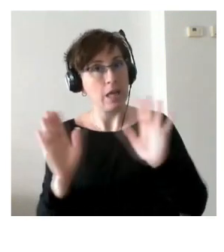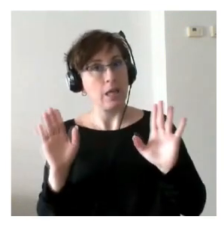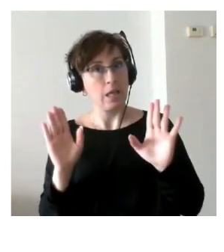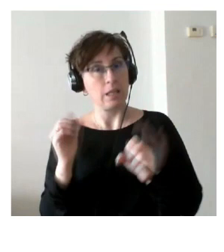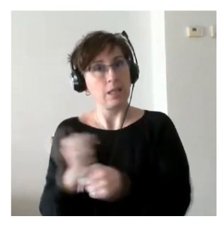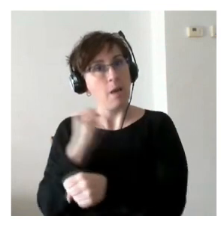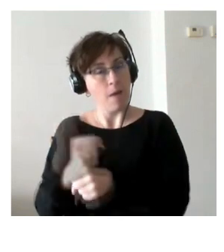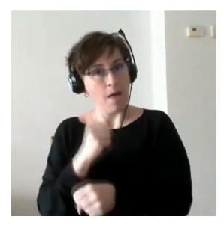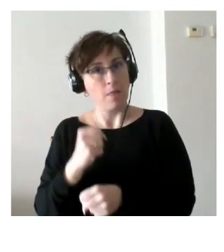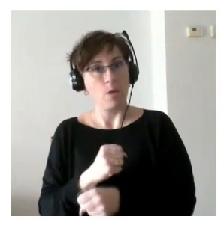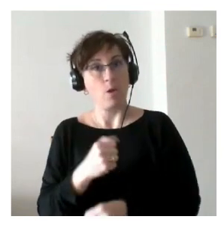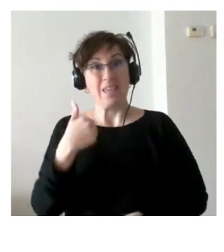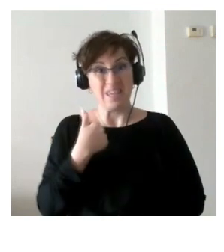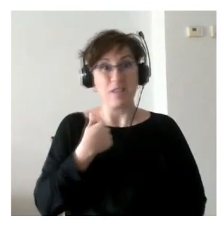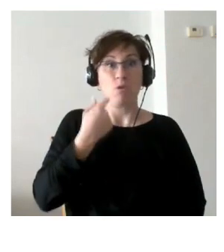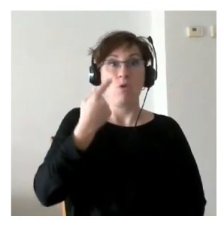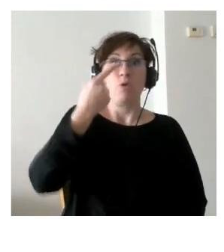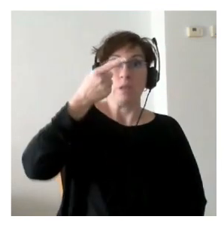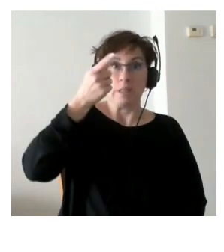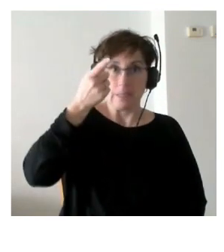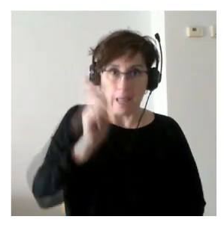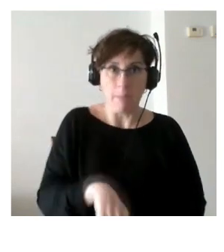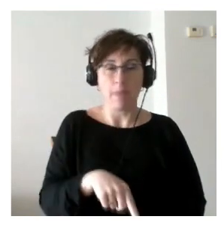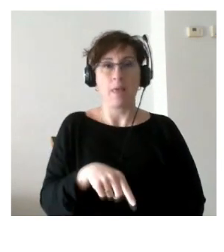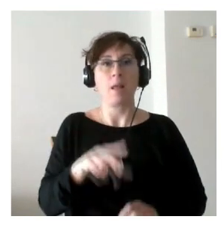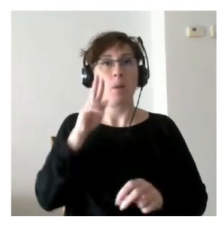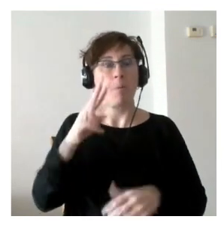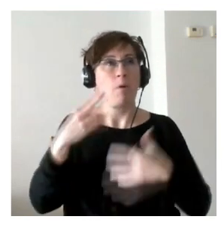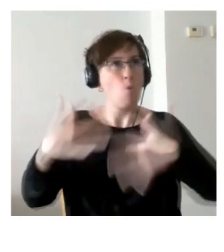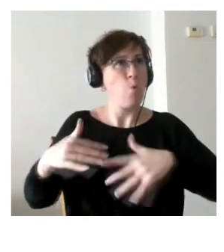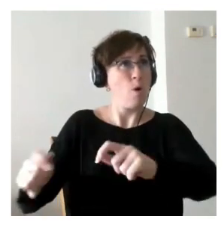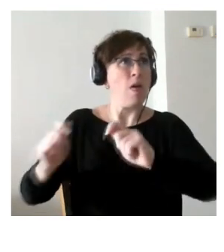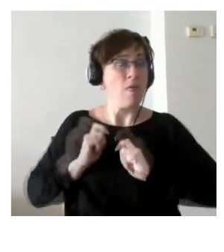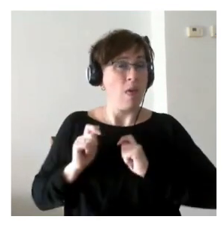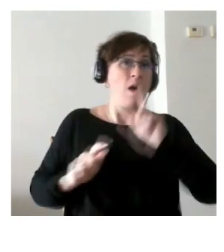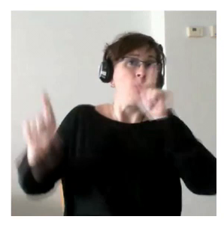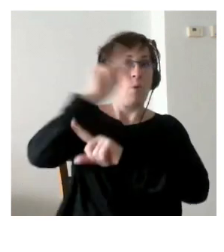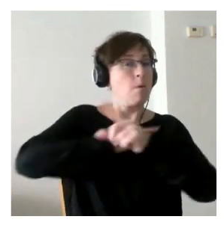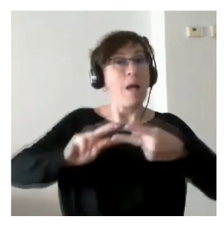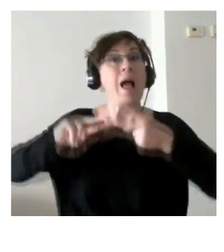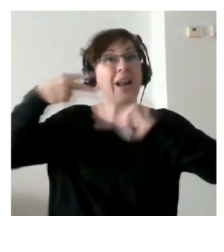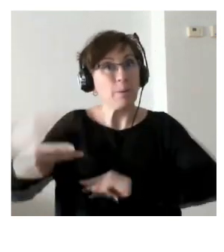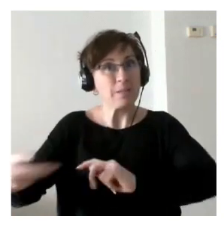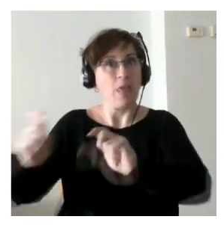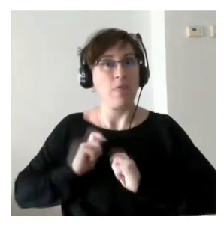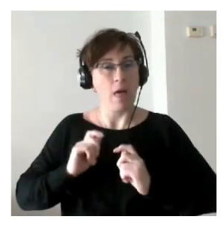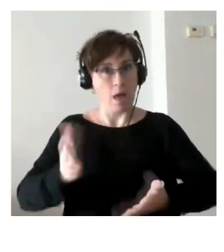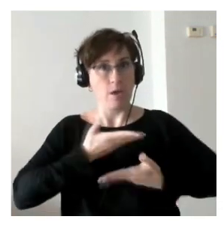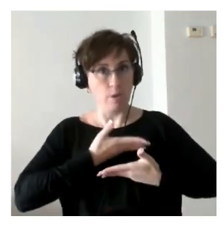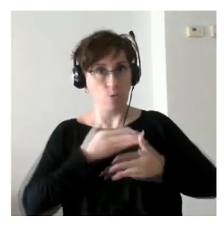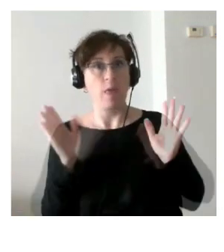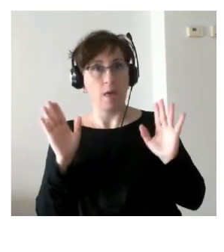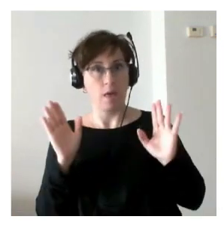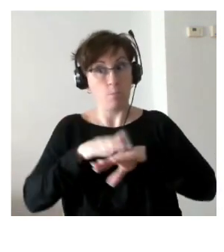aparte de eso de que yo pudiese también ver que no era una carga sino que era una ayuda porque a través de que él consigue tener un